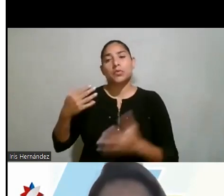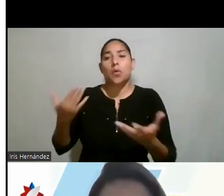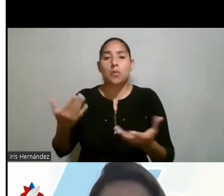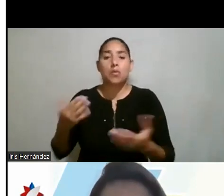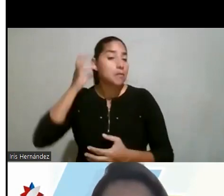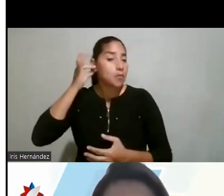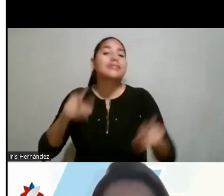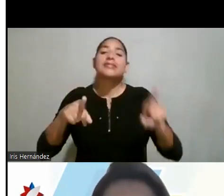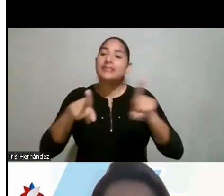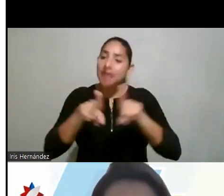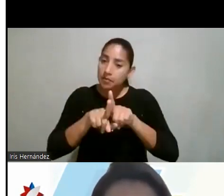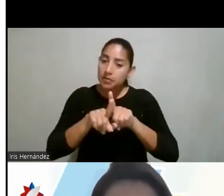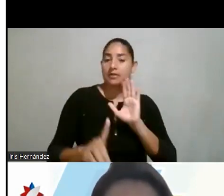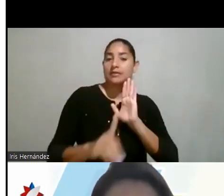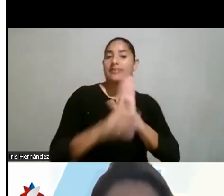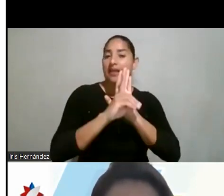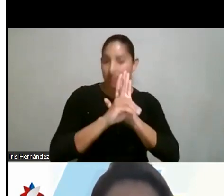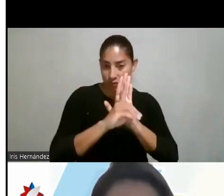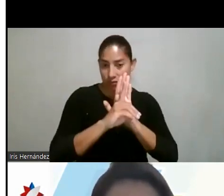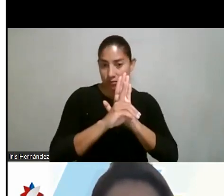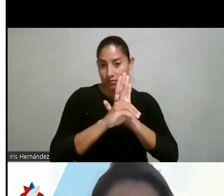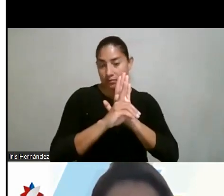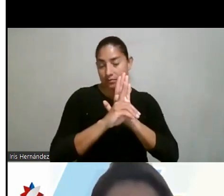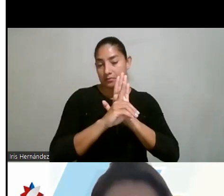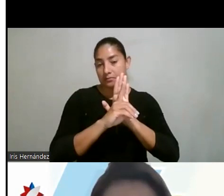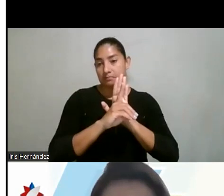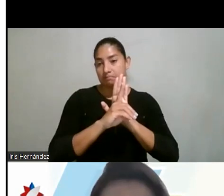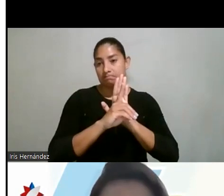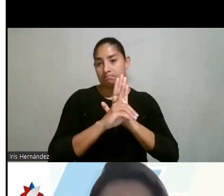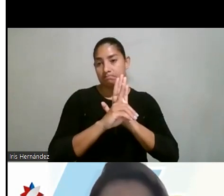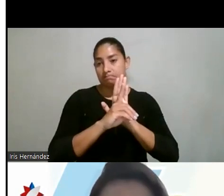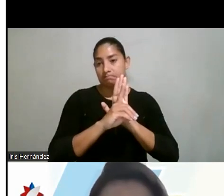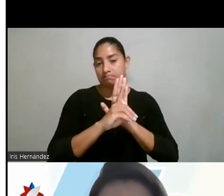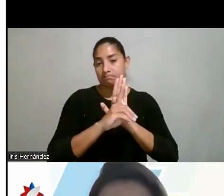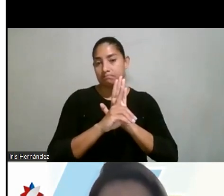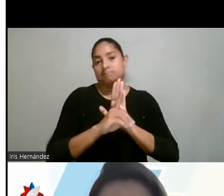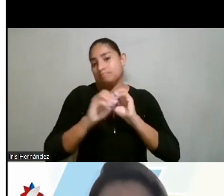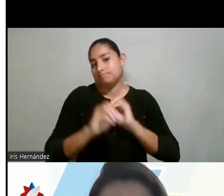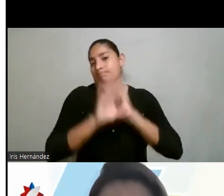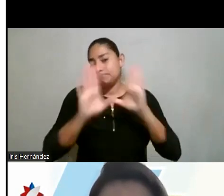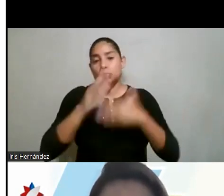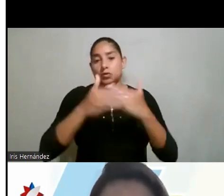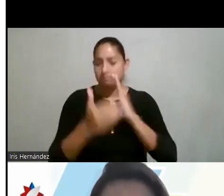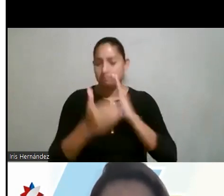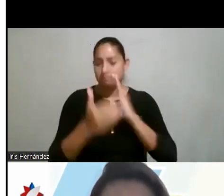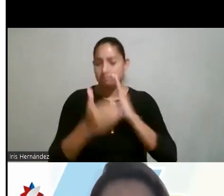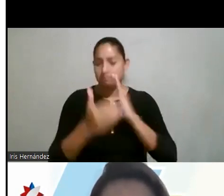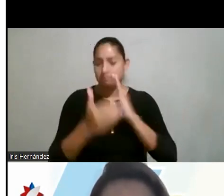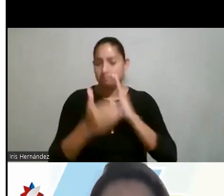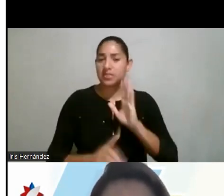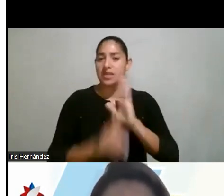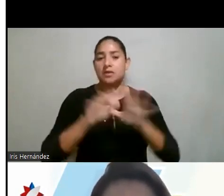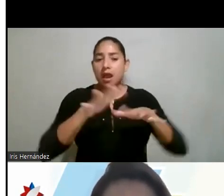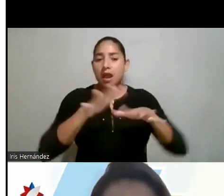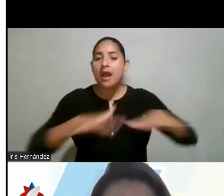mujeres también tienen el derecho y por supuesto todas las capacidades para desarrollarse en